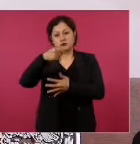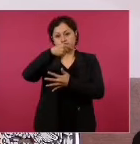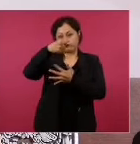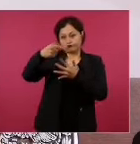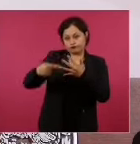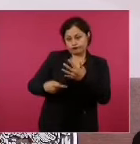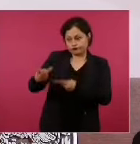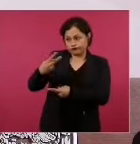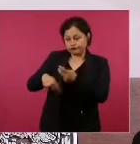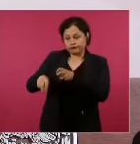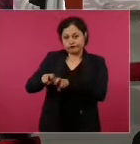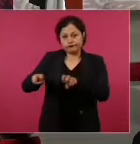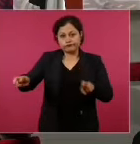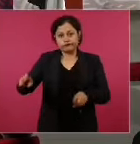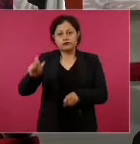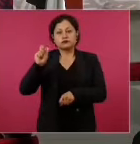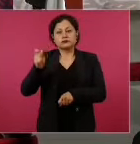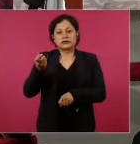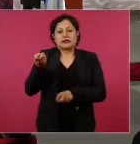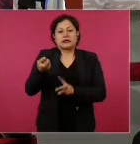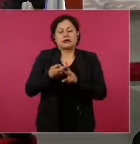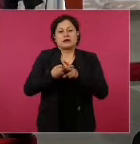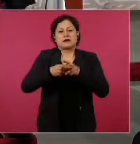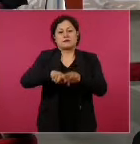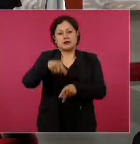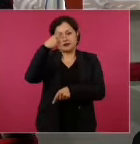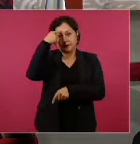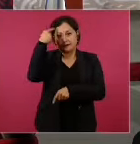presentación del Fondo de Pensiones para el Bienestar.